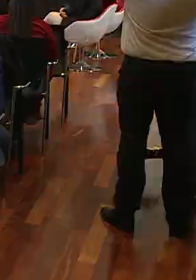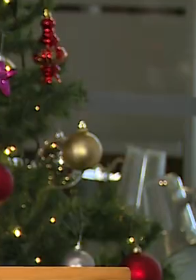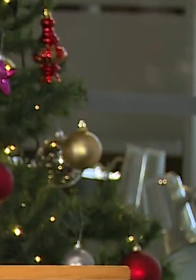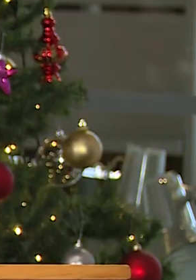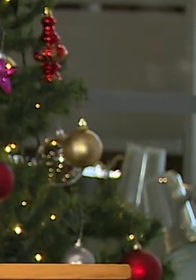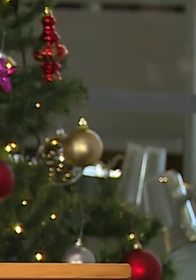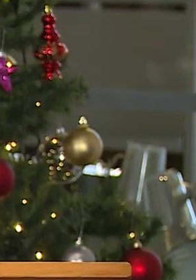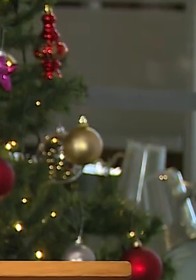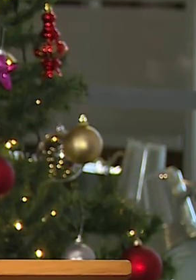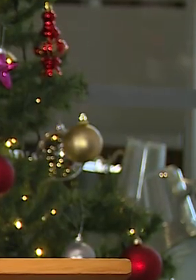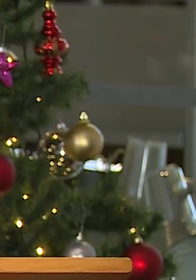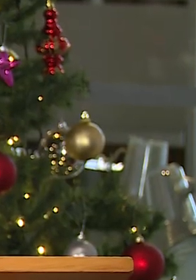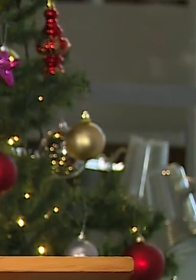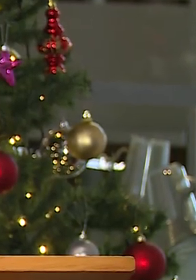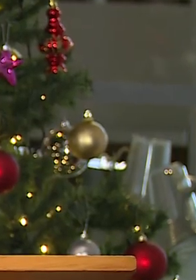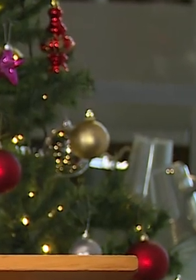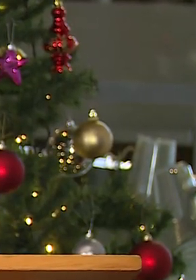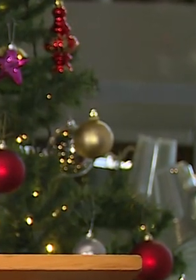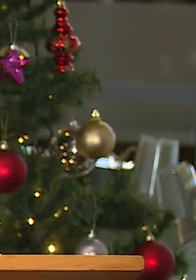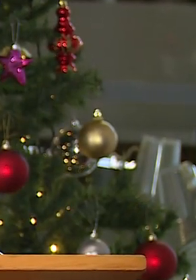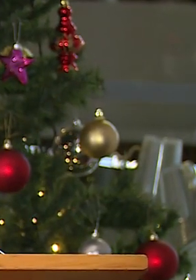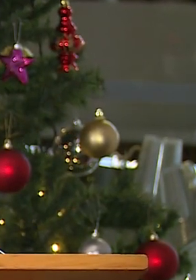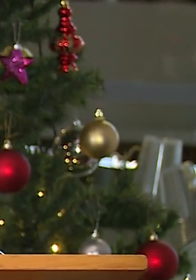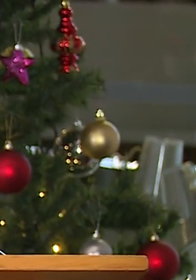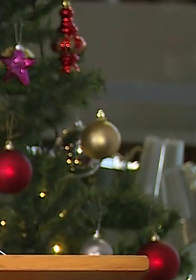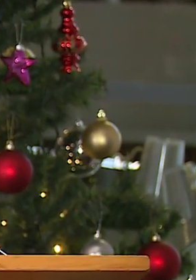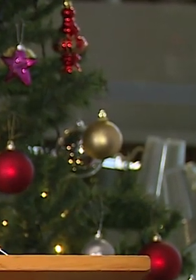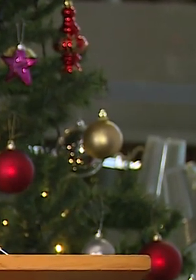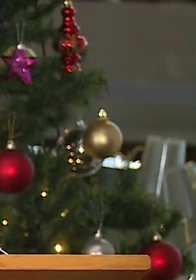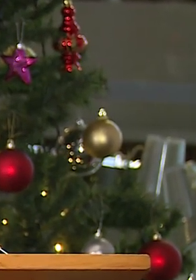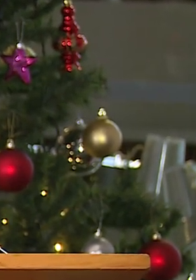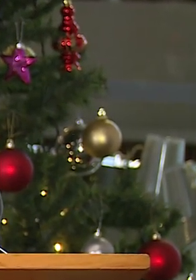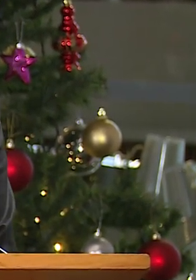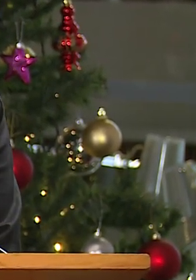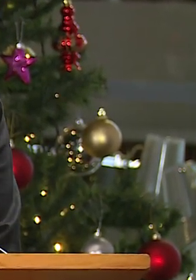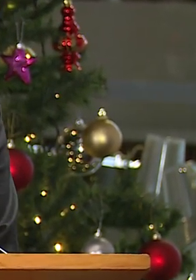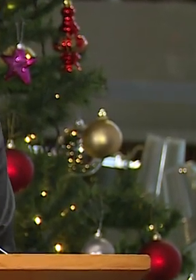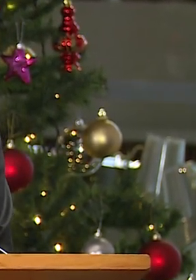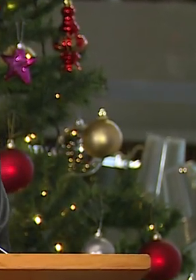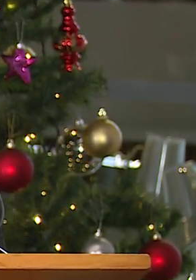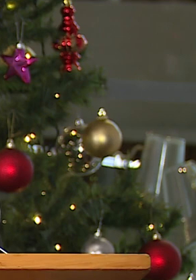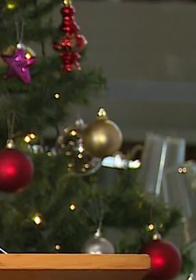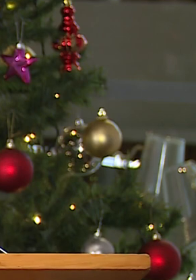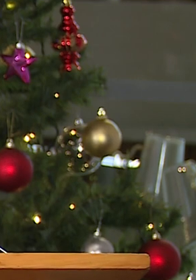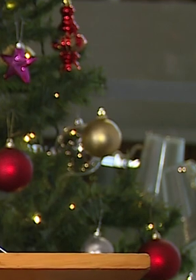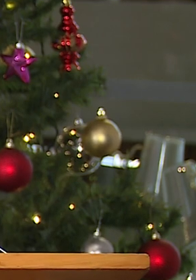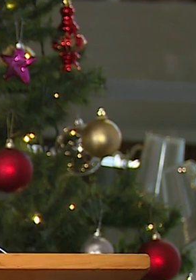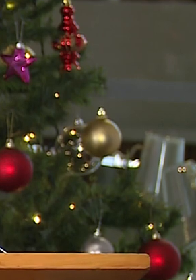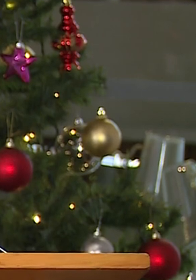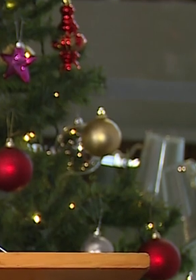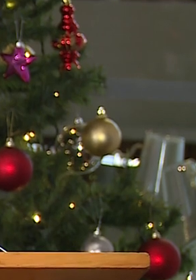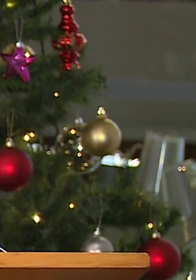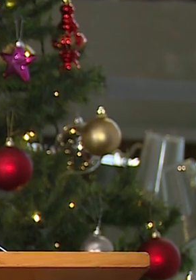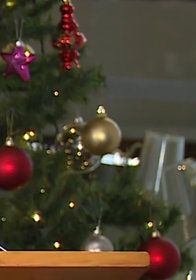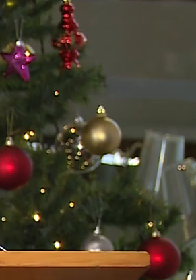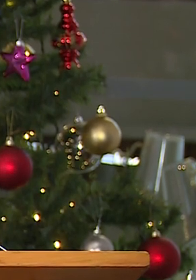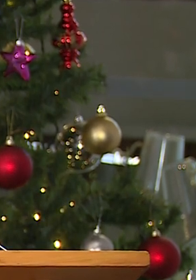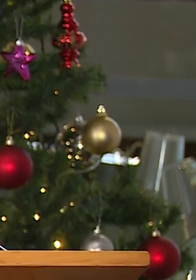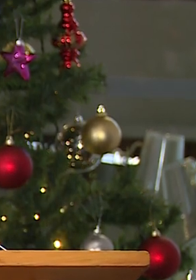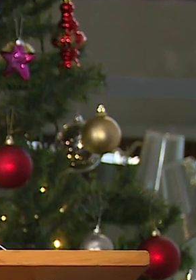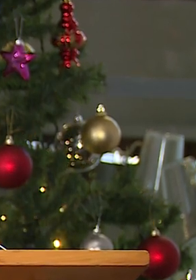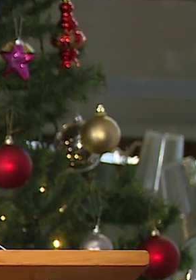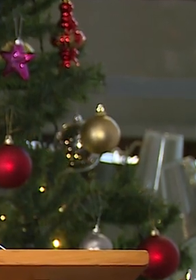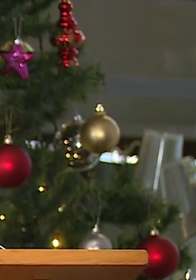Han sido las palabras del director de la Biblioteca del Congreso Nacional, don Diego Mate Palacios. Ahora presentaremos un